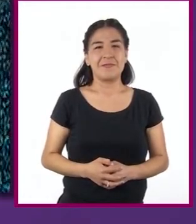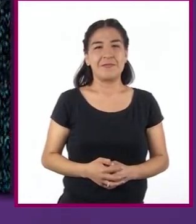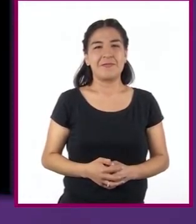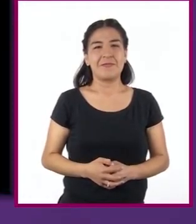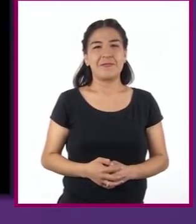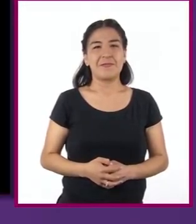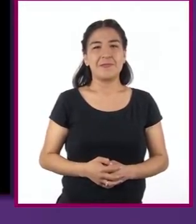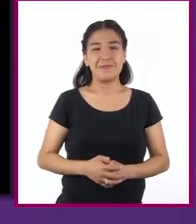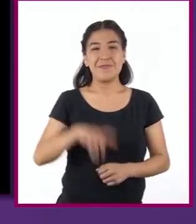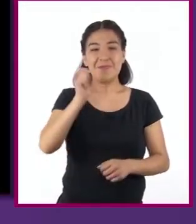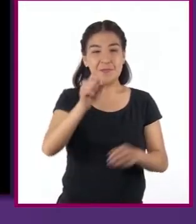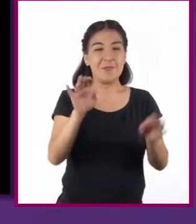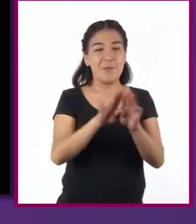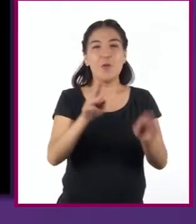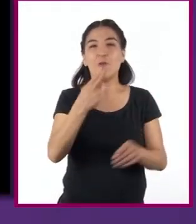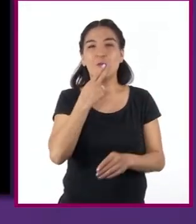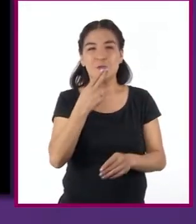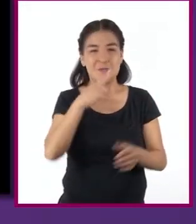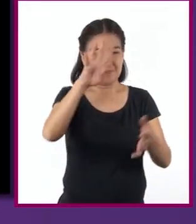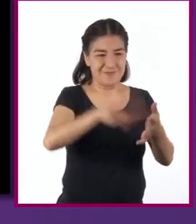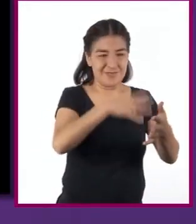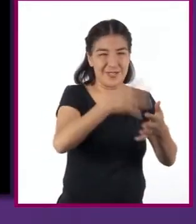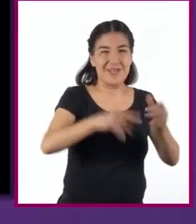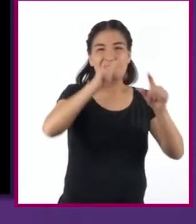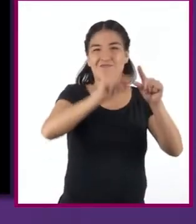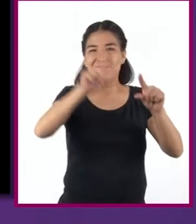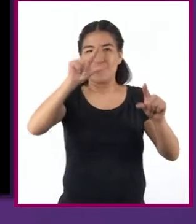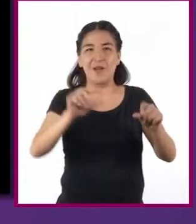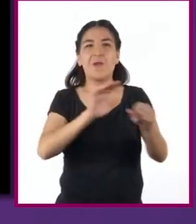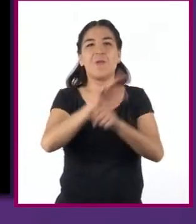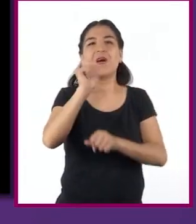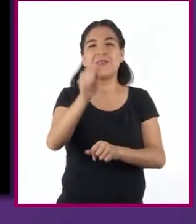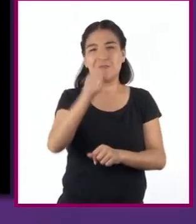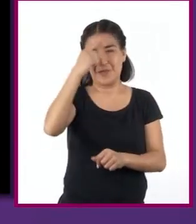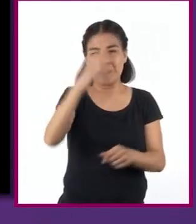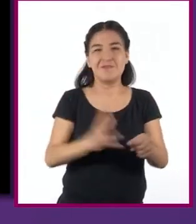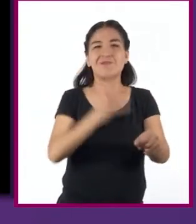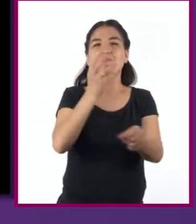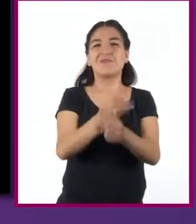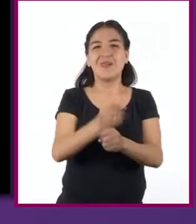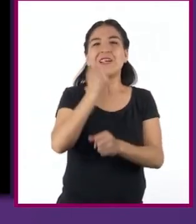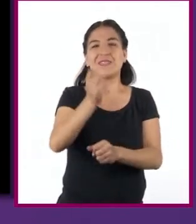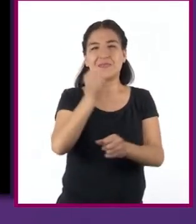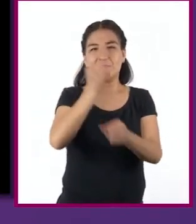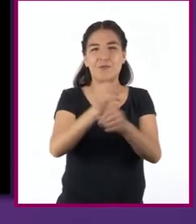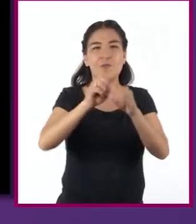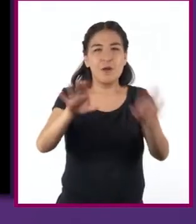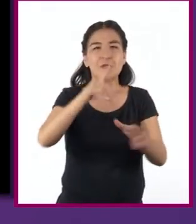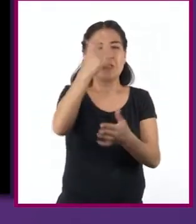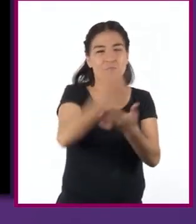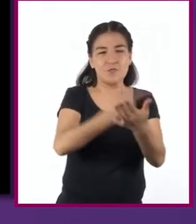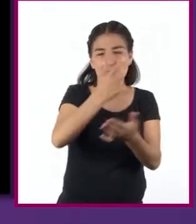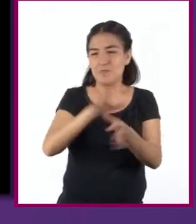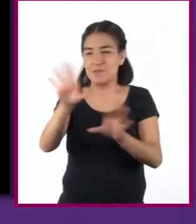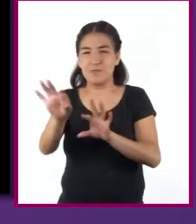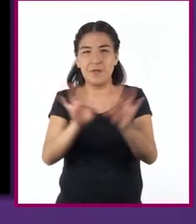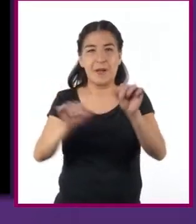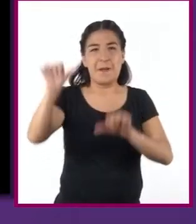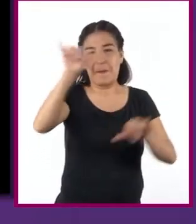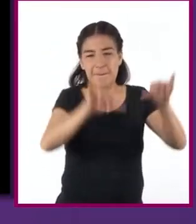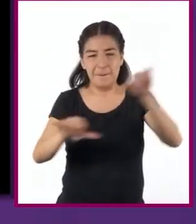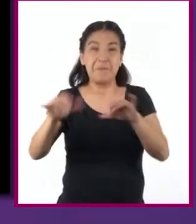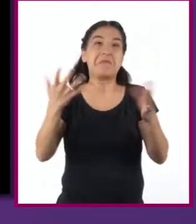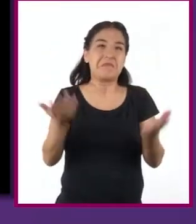Los recursos gráficos tienen como función principal complementar la información y los datos encontrados en un experimento o